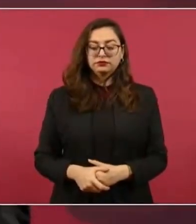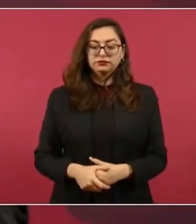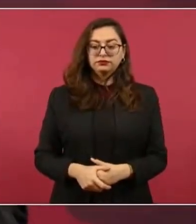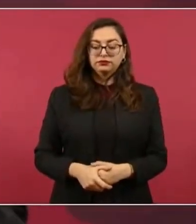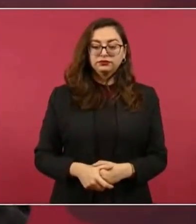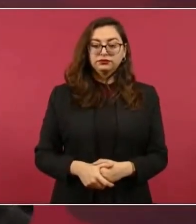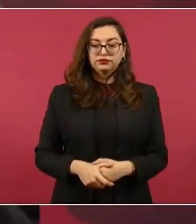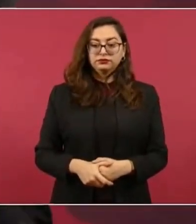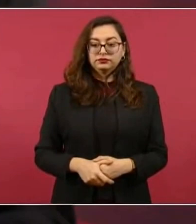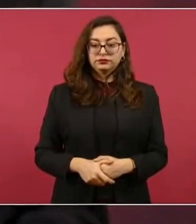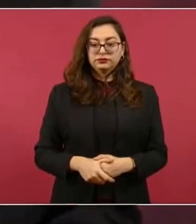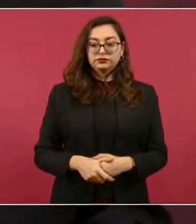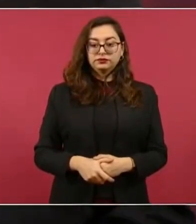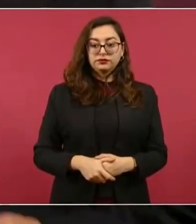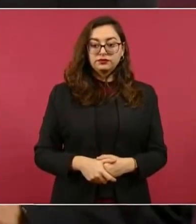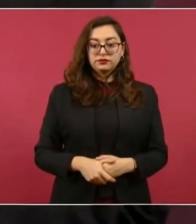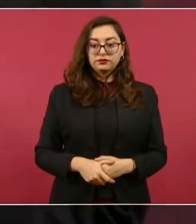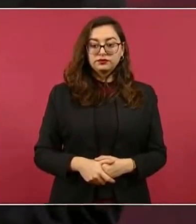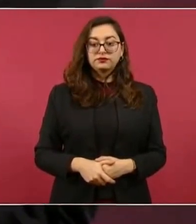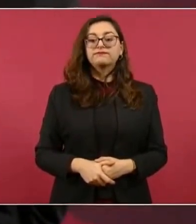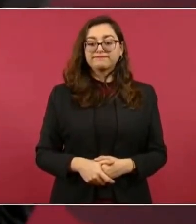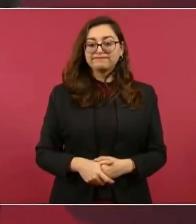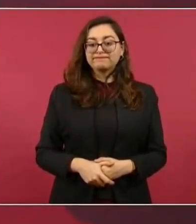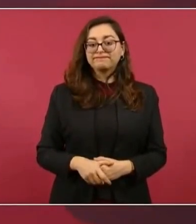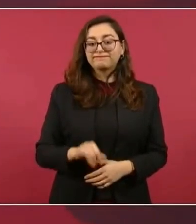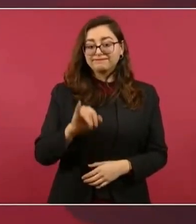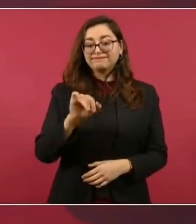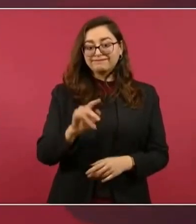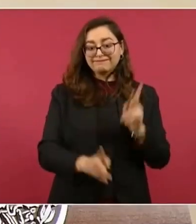Bueno, sí hablamos, pero no puedo hablar.